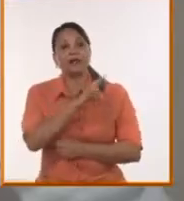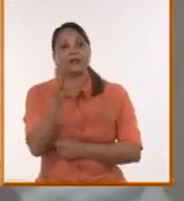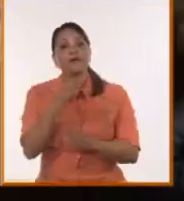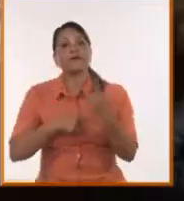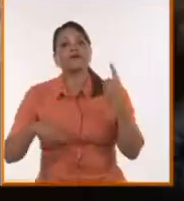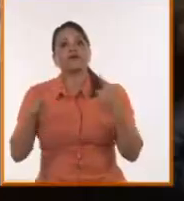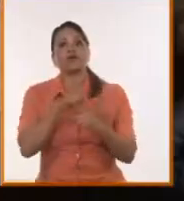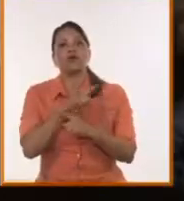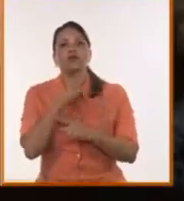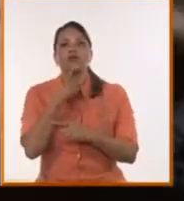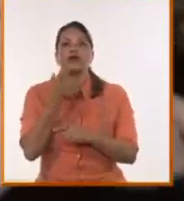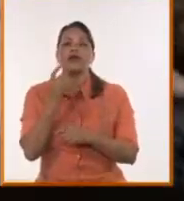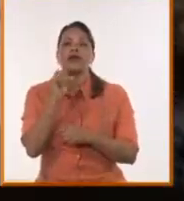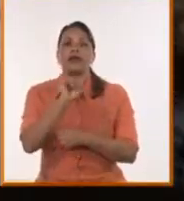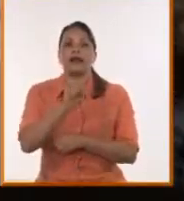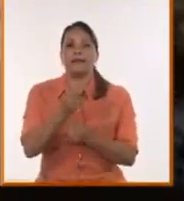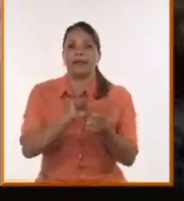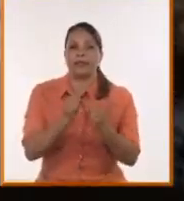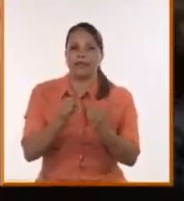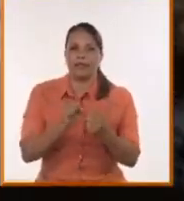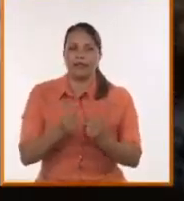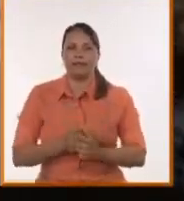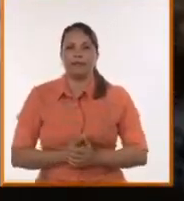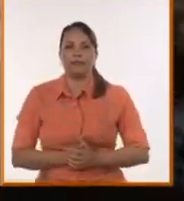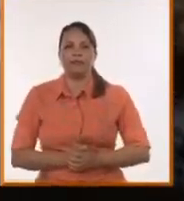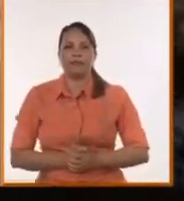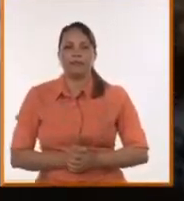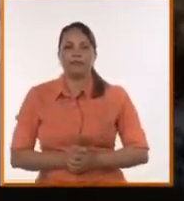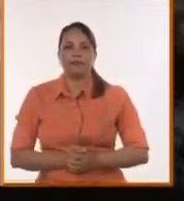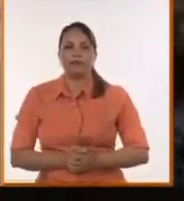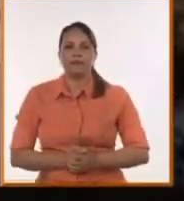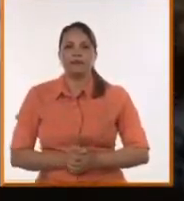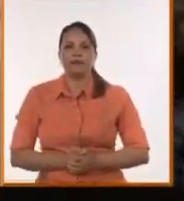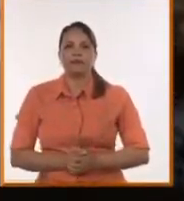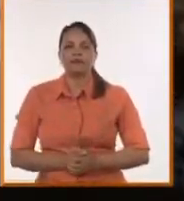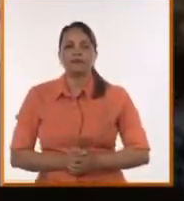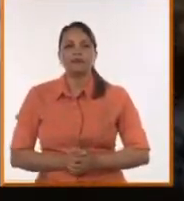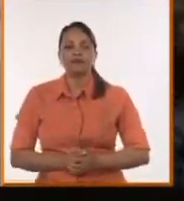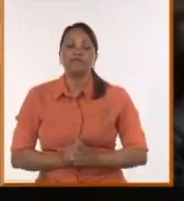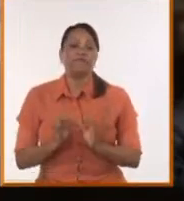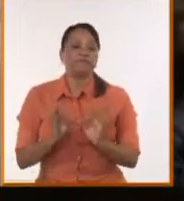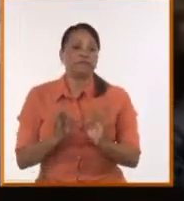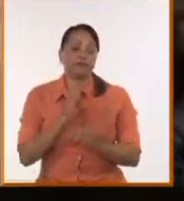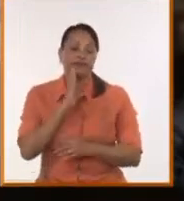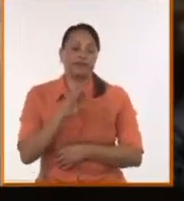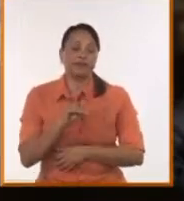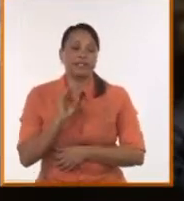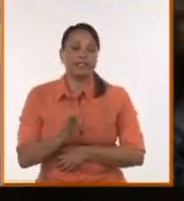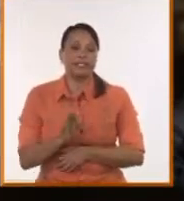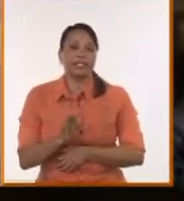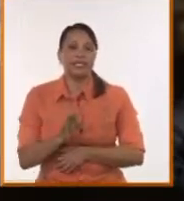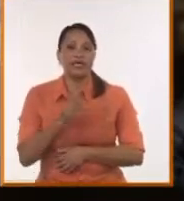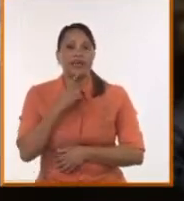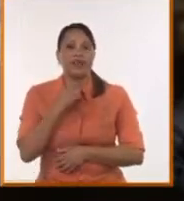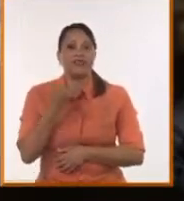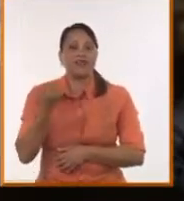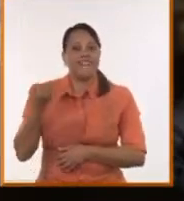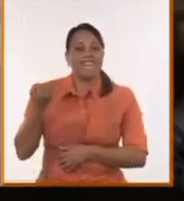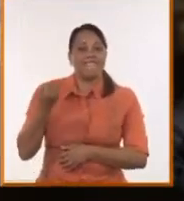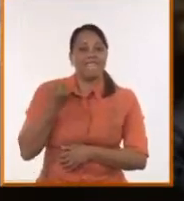lógica capitalista, va contra la lógica imperial. Y eso es, como siempre se ha dicho, un puñal,